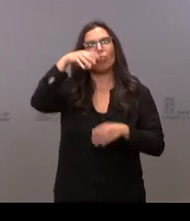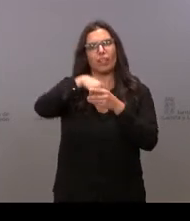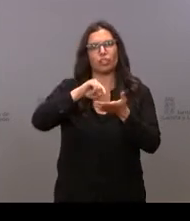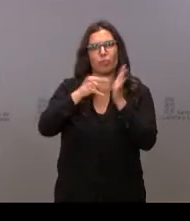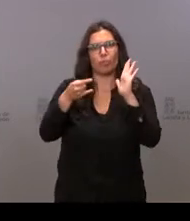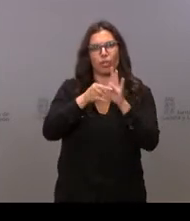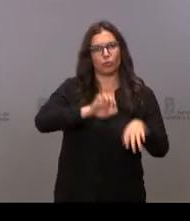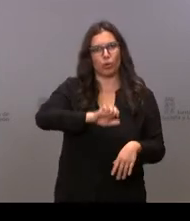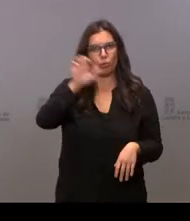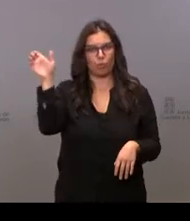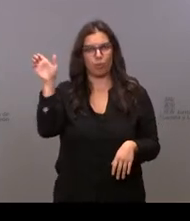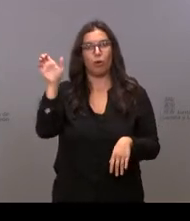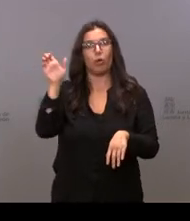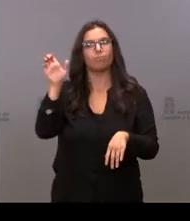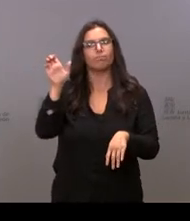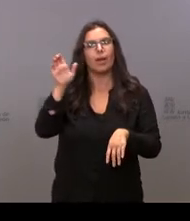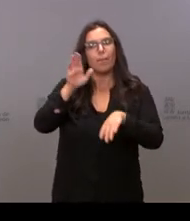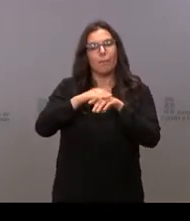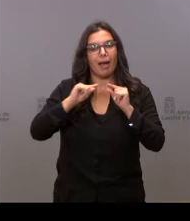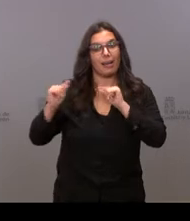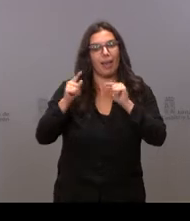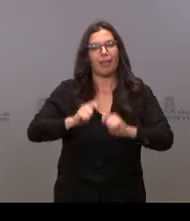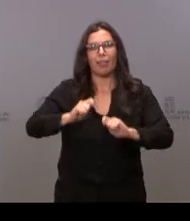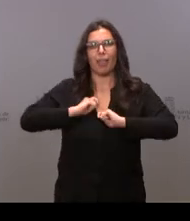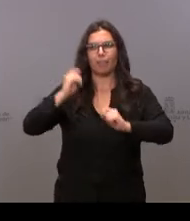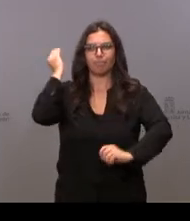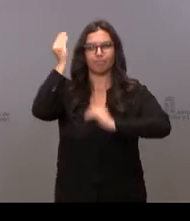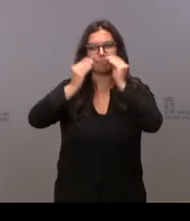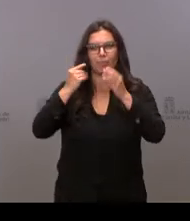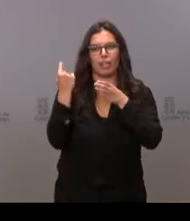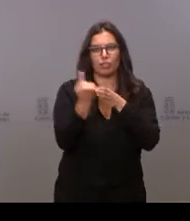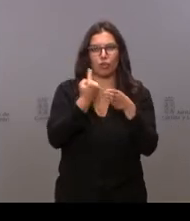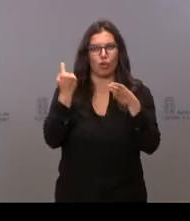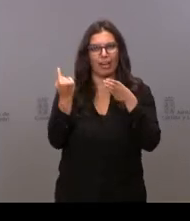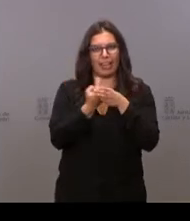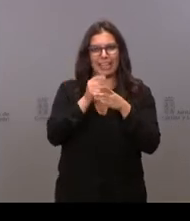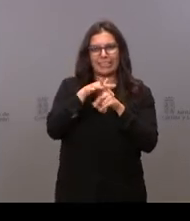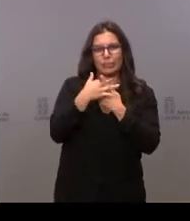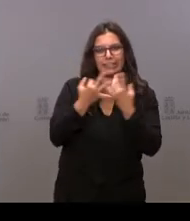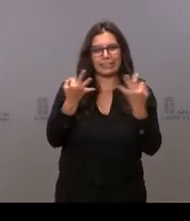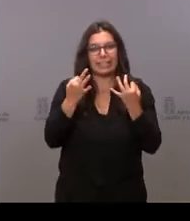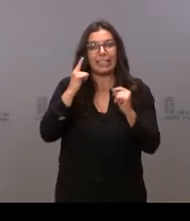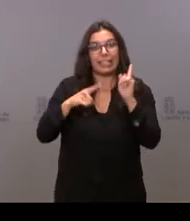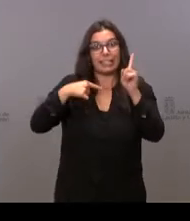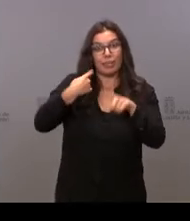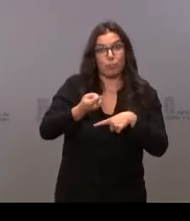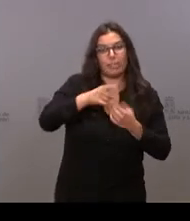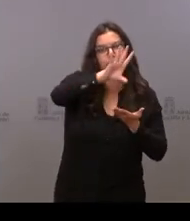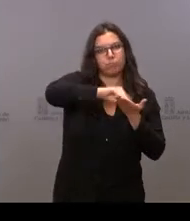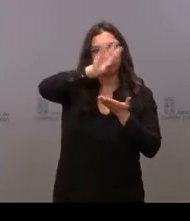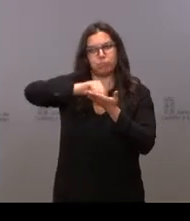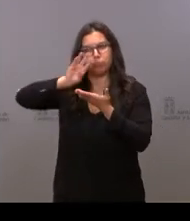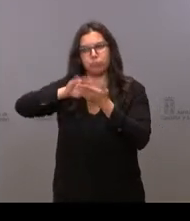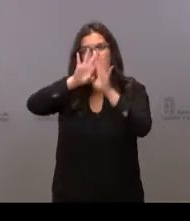europeo para reflexionar sobre la soledad, para después poder elaborar un informe que aborde